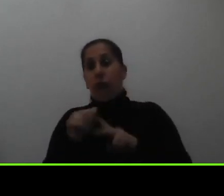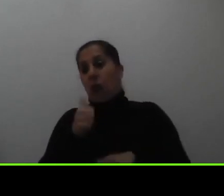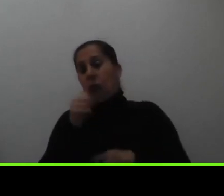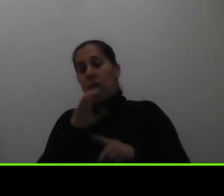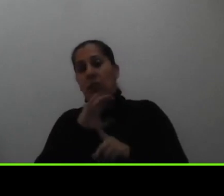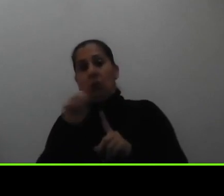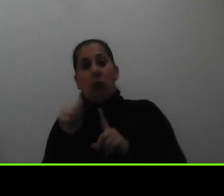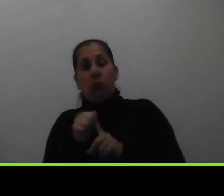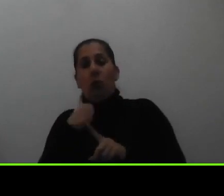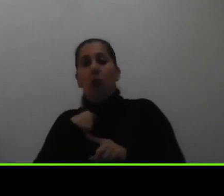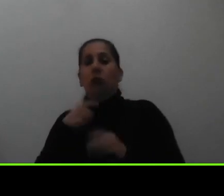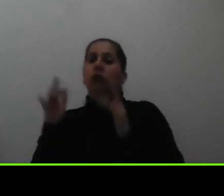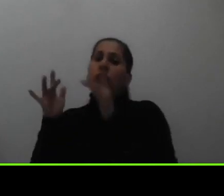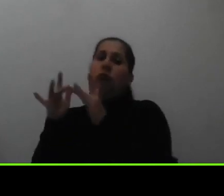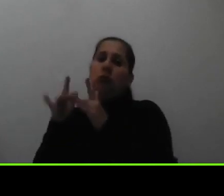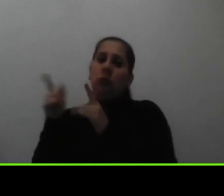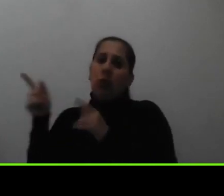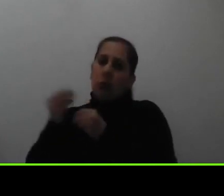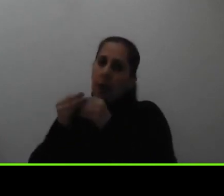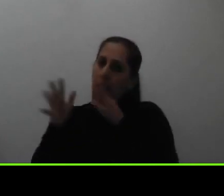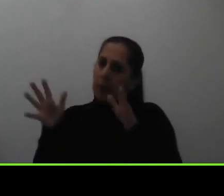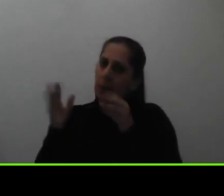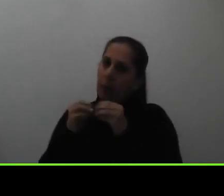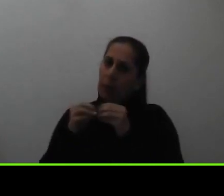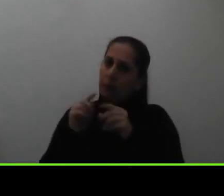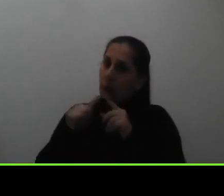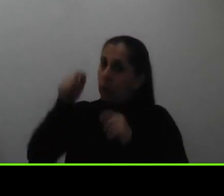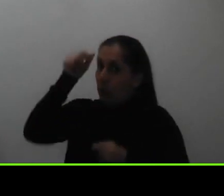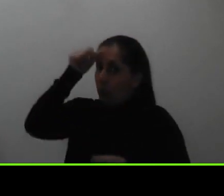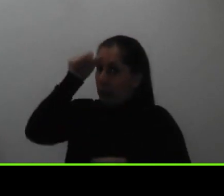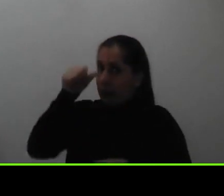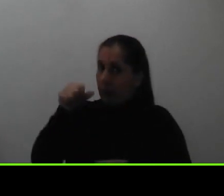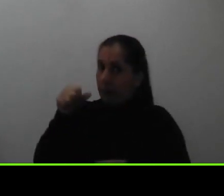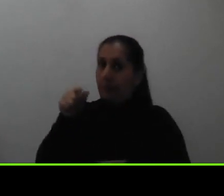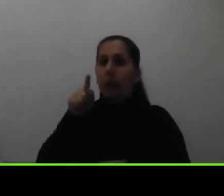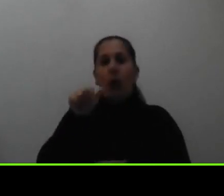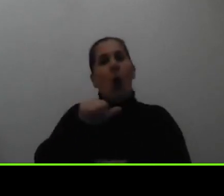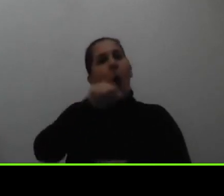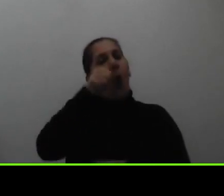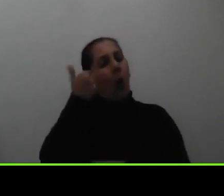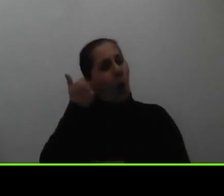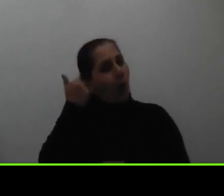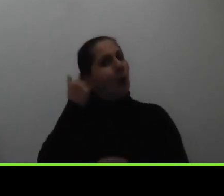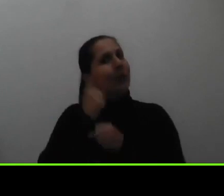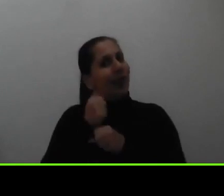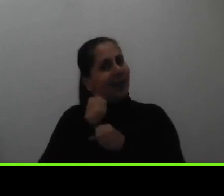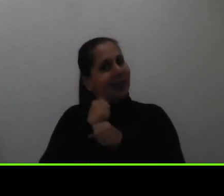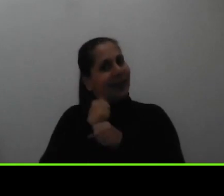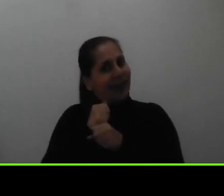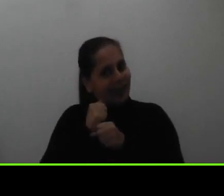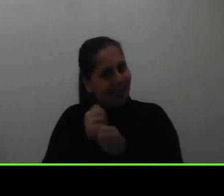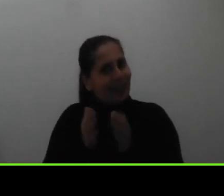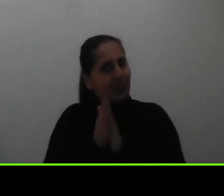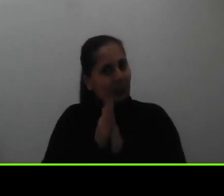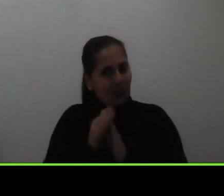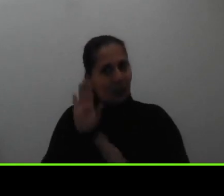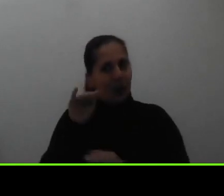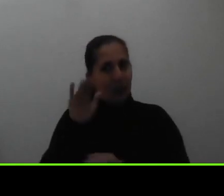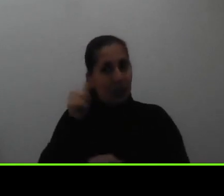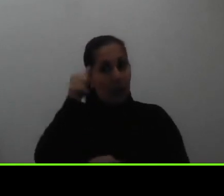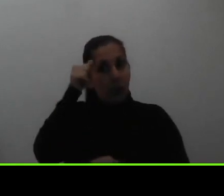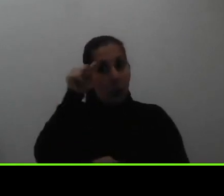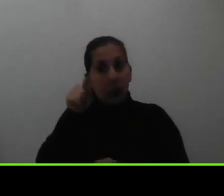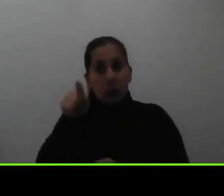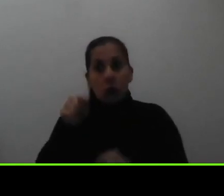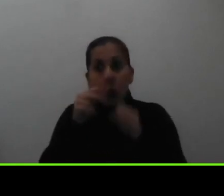contactará a ustedes para ampliar y aquí les recuerdo revisen esa es otra tarea que tenemos previo a la solicitud de beca revisen que sus correos estén